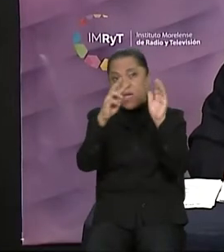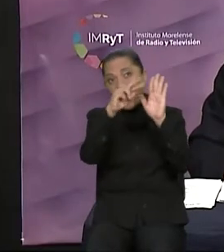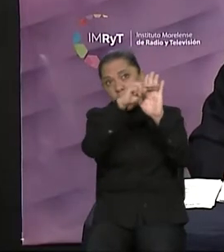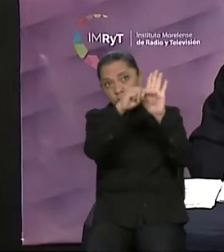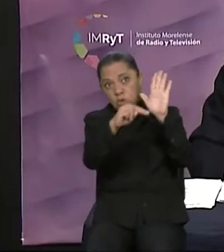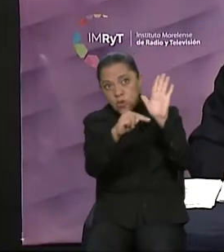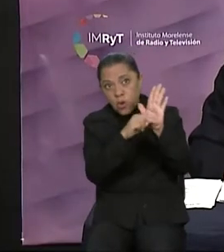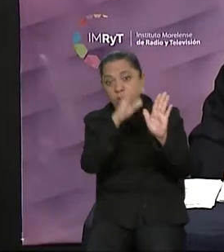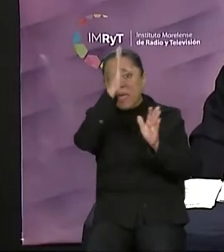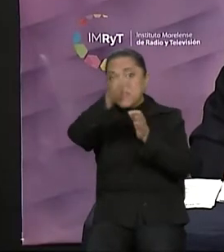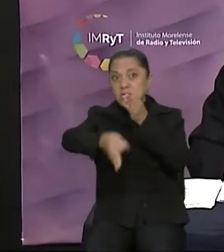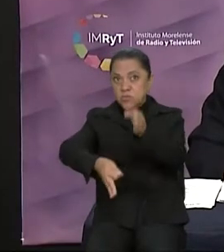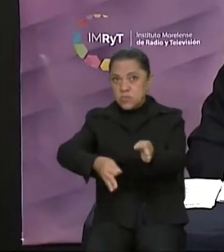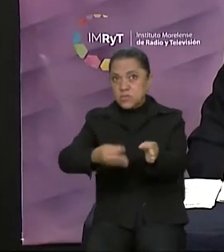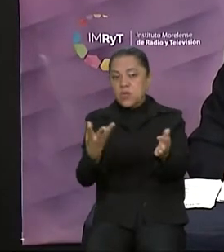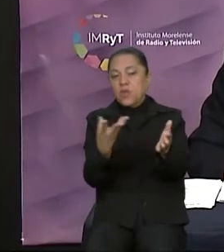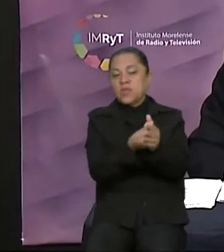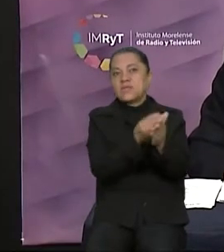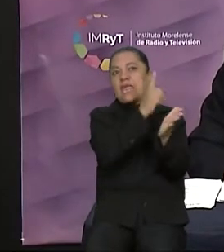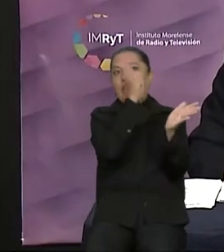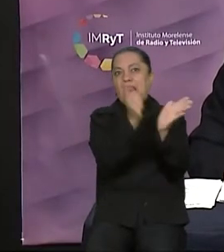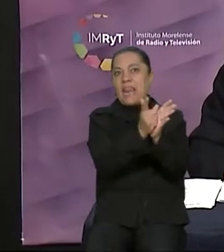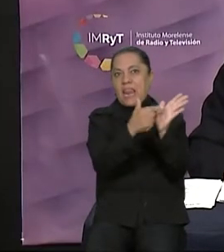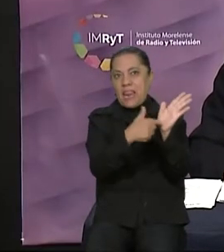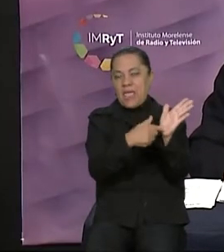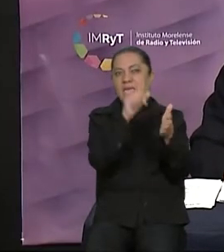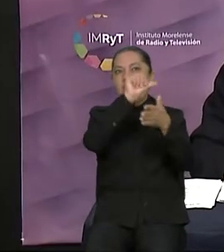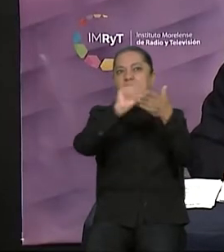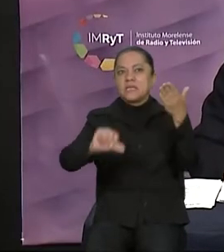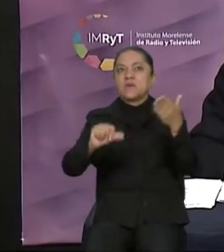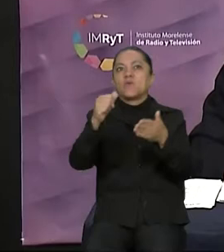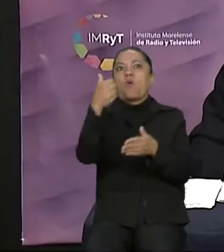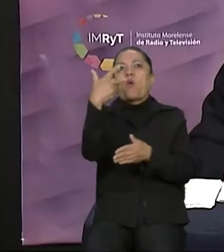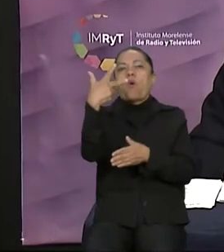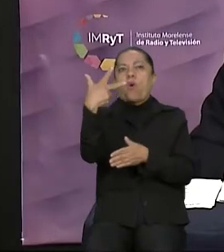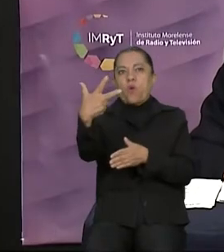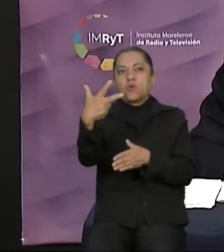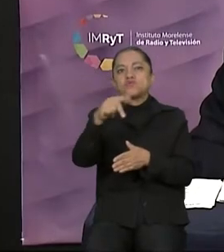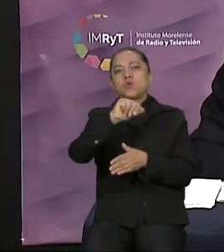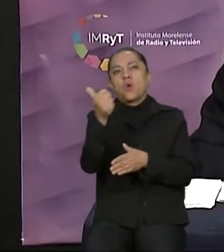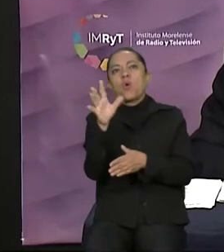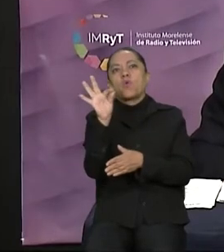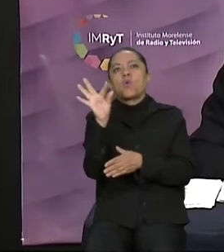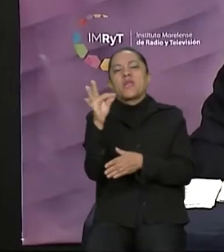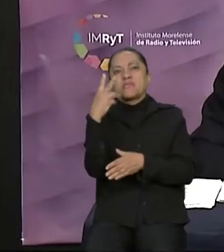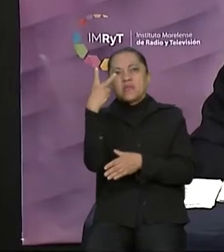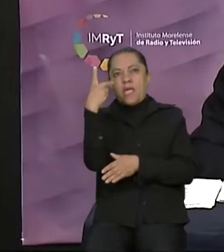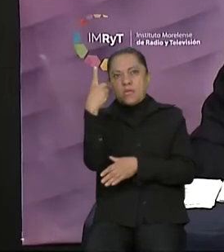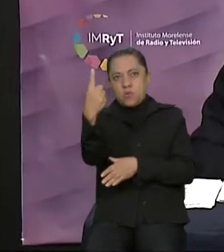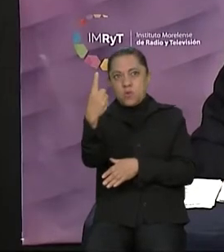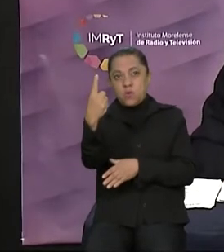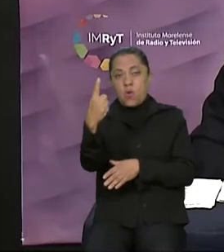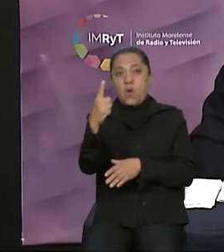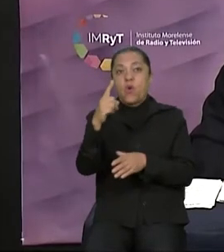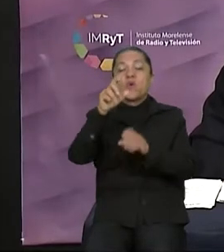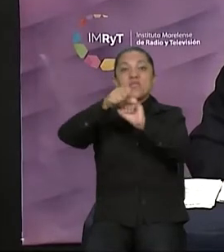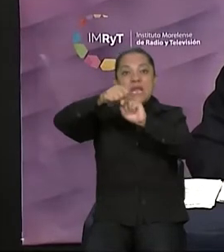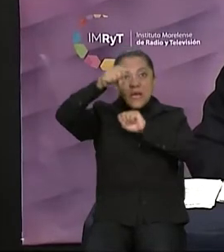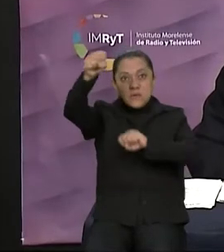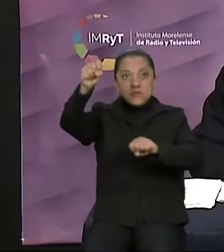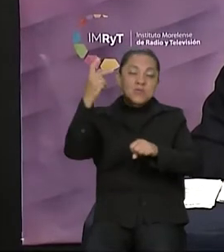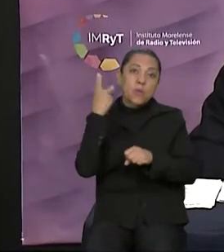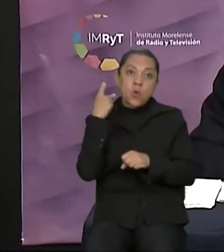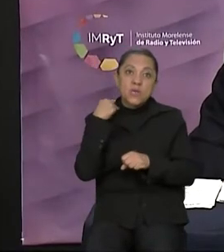en la ley, en sus artículos octavo y cuarenta y uno de la Constitución Política de los Estados Unidos Mexicanos, del